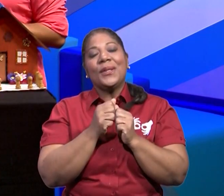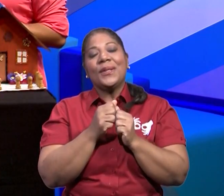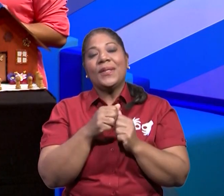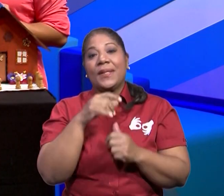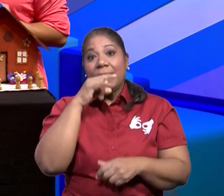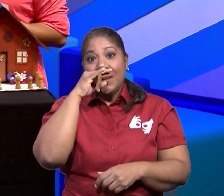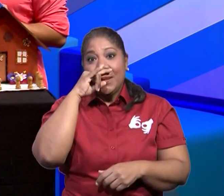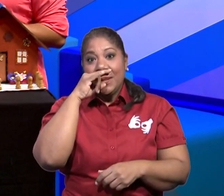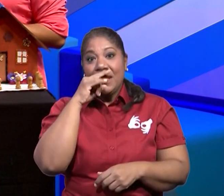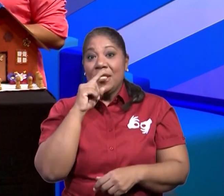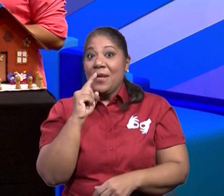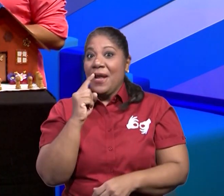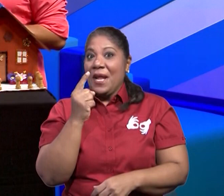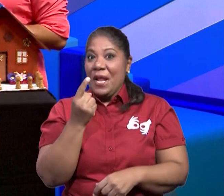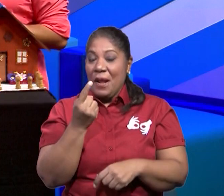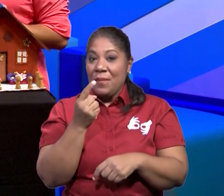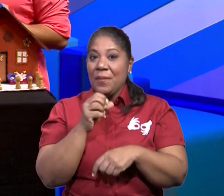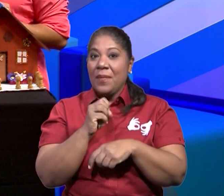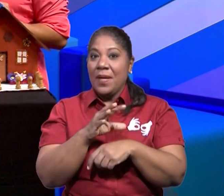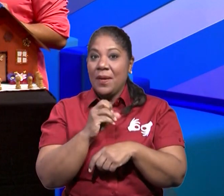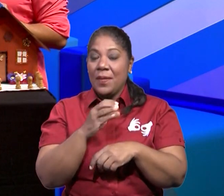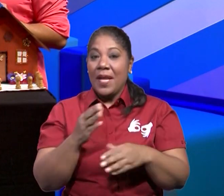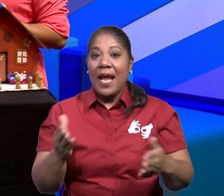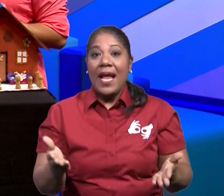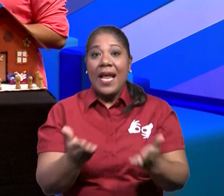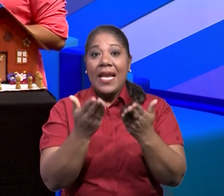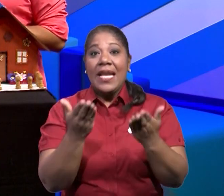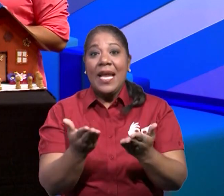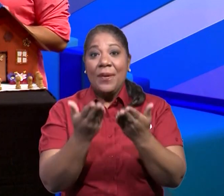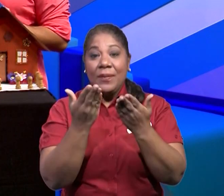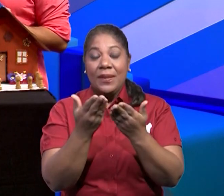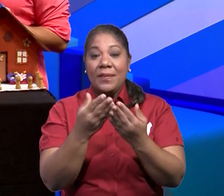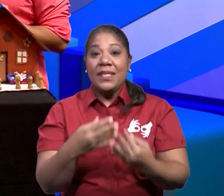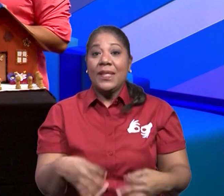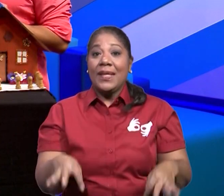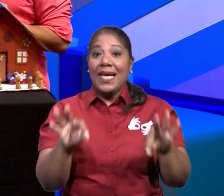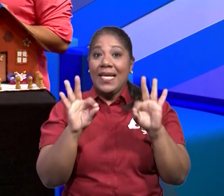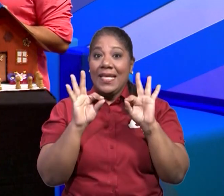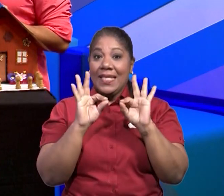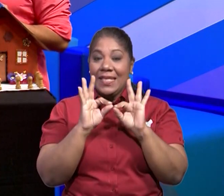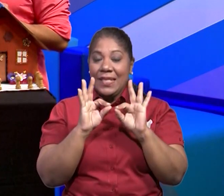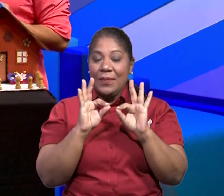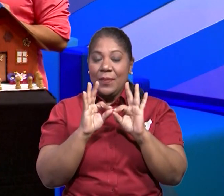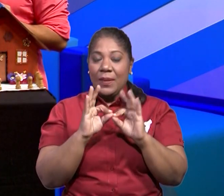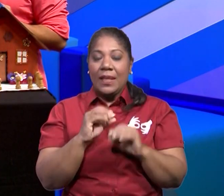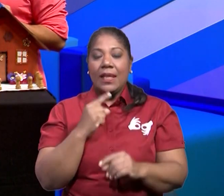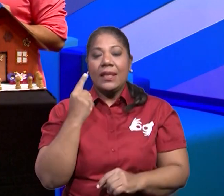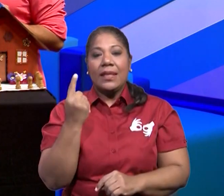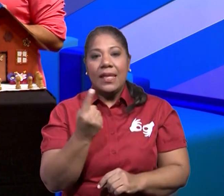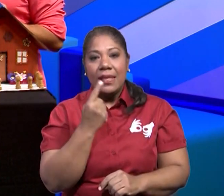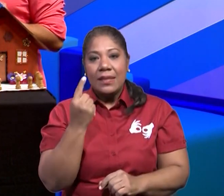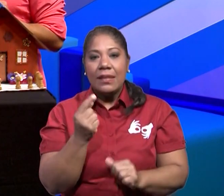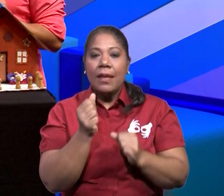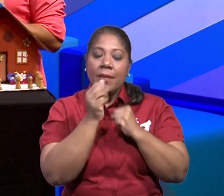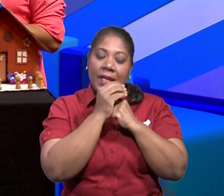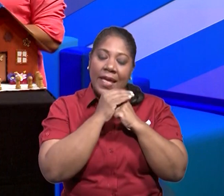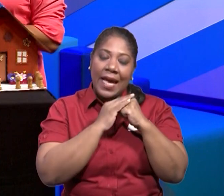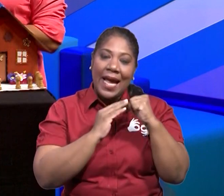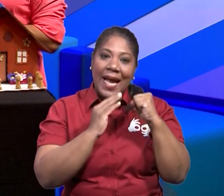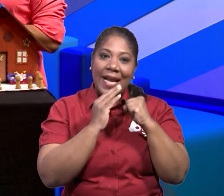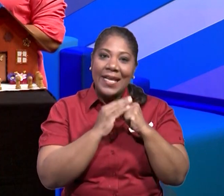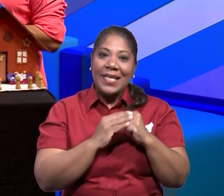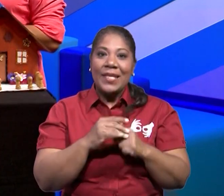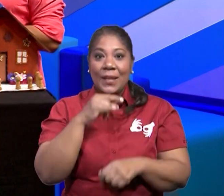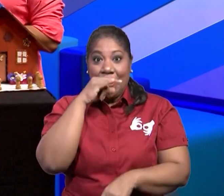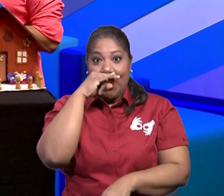ajustes razonables. La motivación es muy importante. Y eso es lo primero que hay que hacer con los niños para que